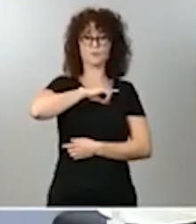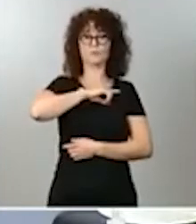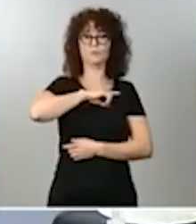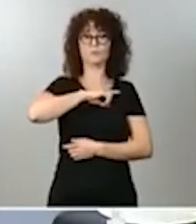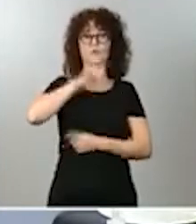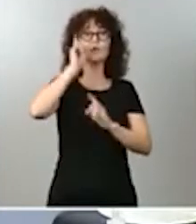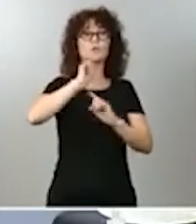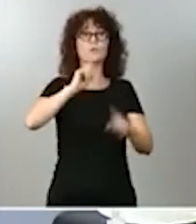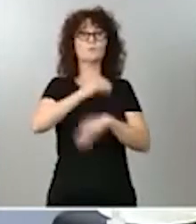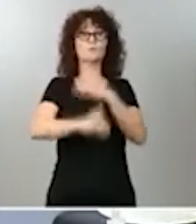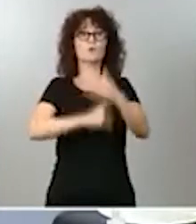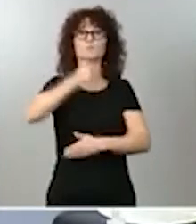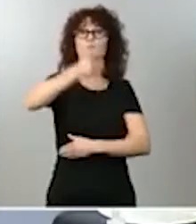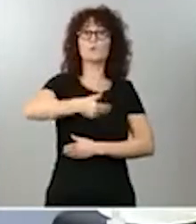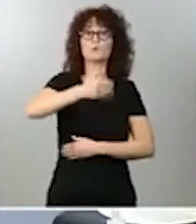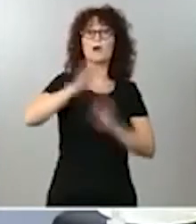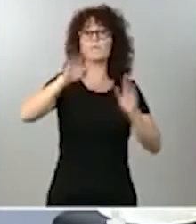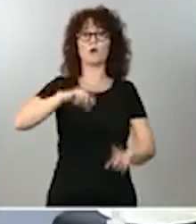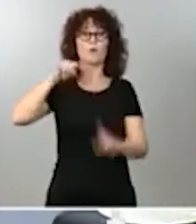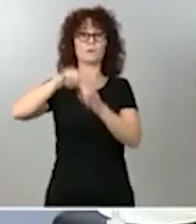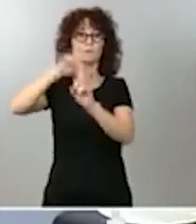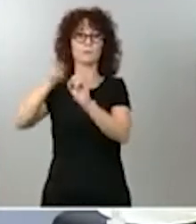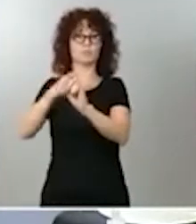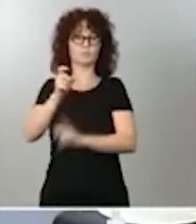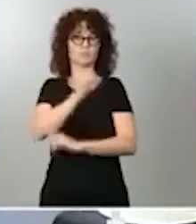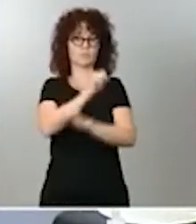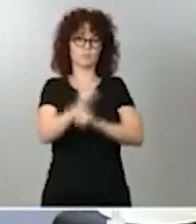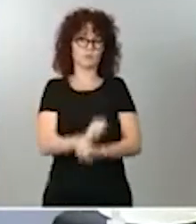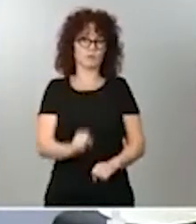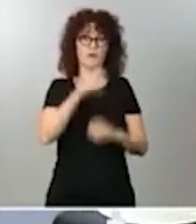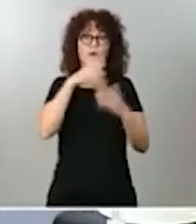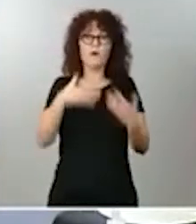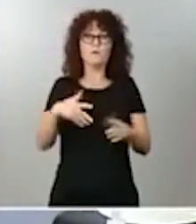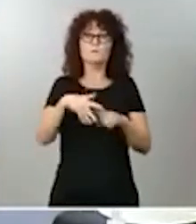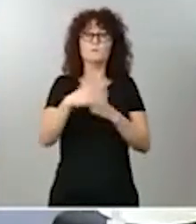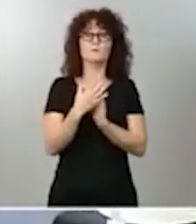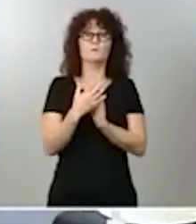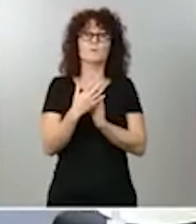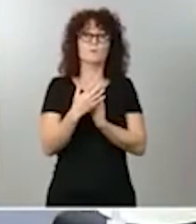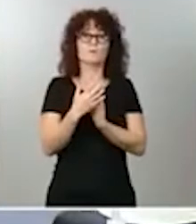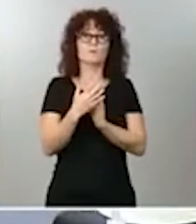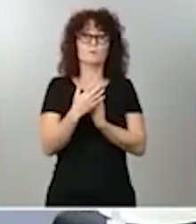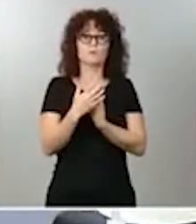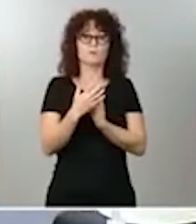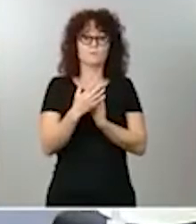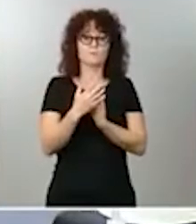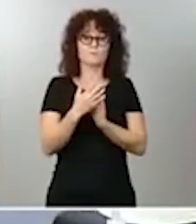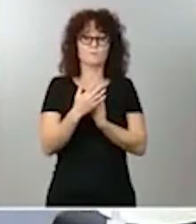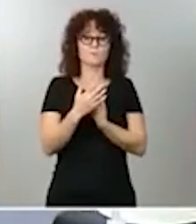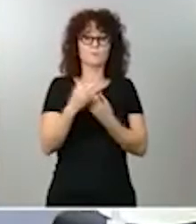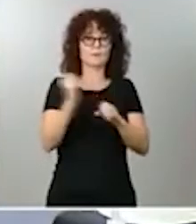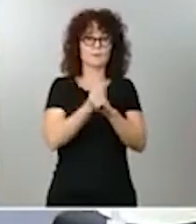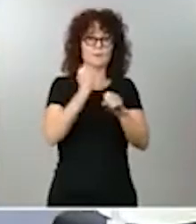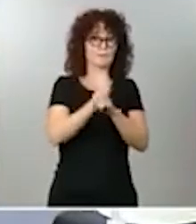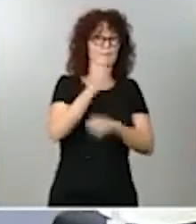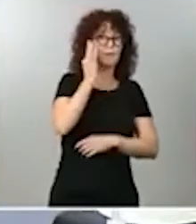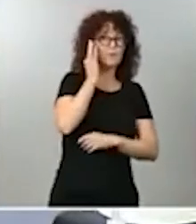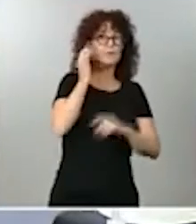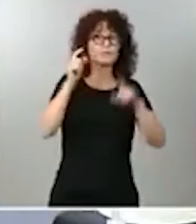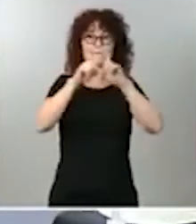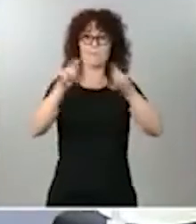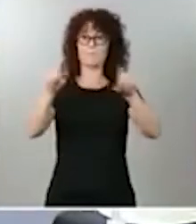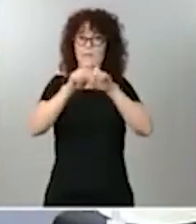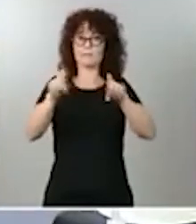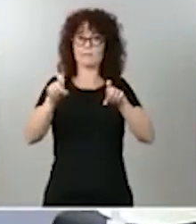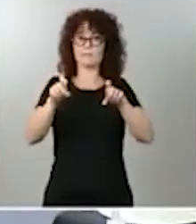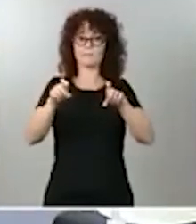al objetivo. Ahora mismo nos encontramos en una situación en la que muchas veces trabajadoras o empresas ni siquiera son conscientes de las